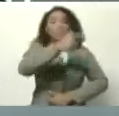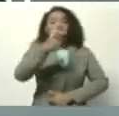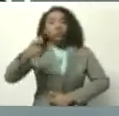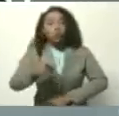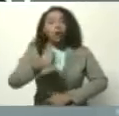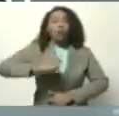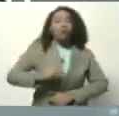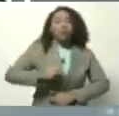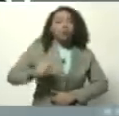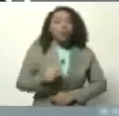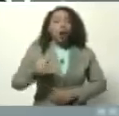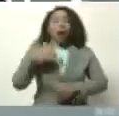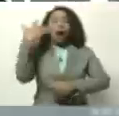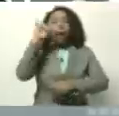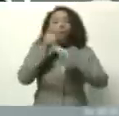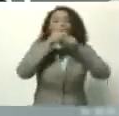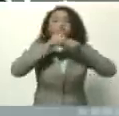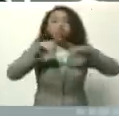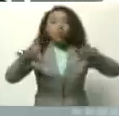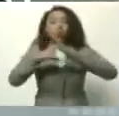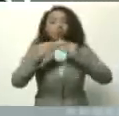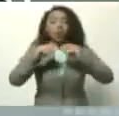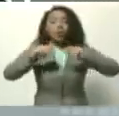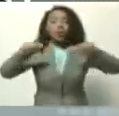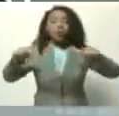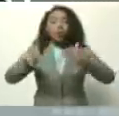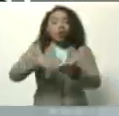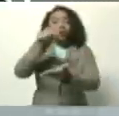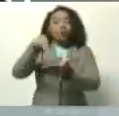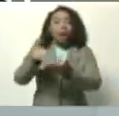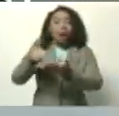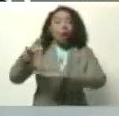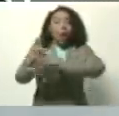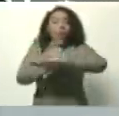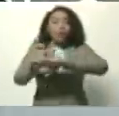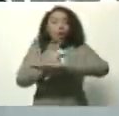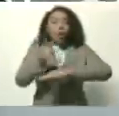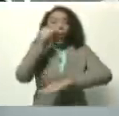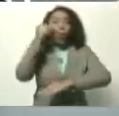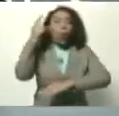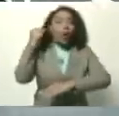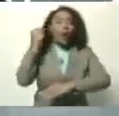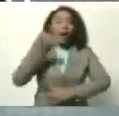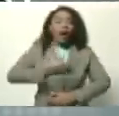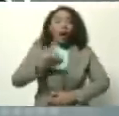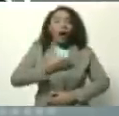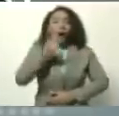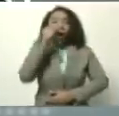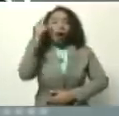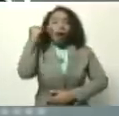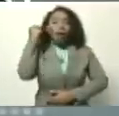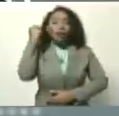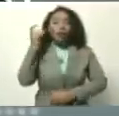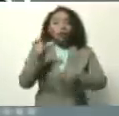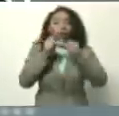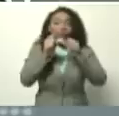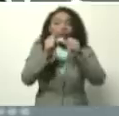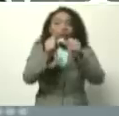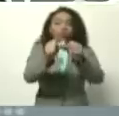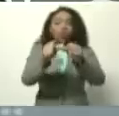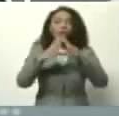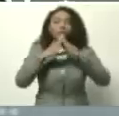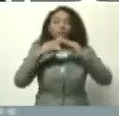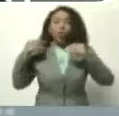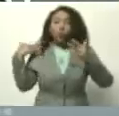han estado desplegadas en todo el territorio nacional, a los gobernadores, gobernadoras, alcaldes y alcaldesas, permanentemente durante